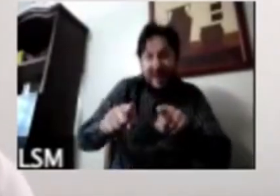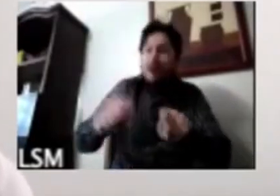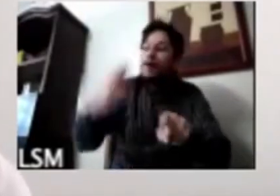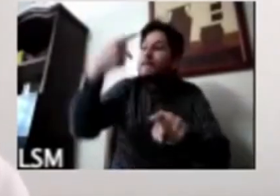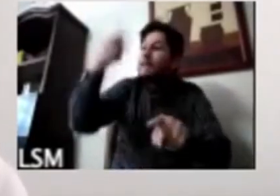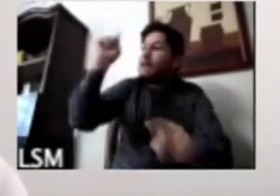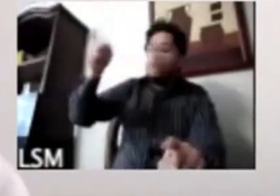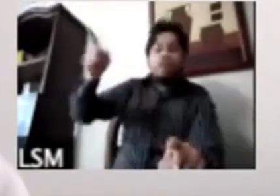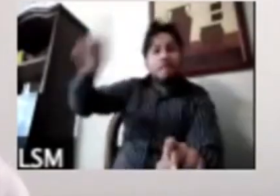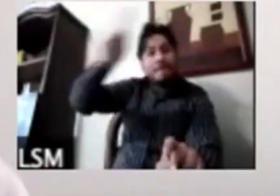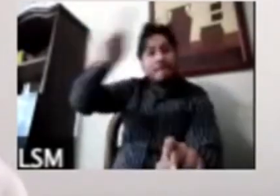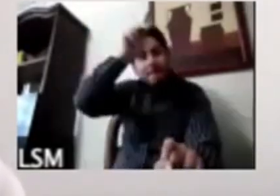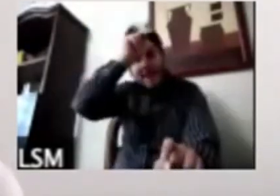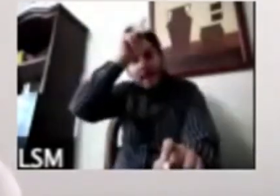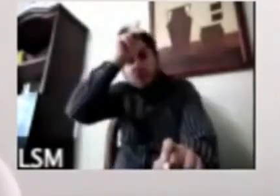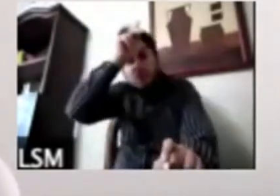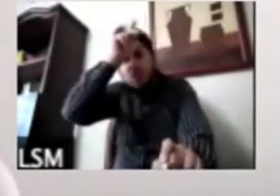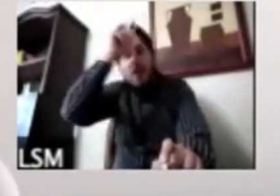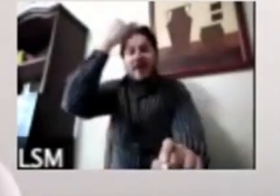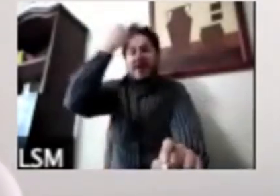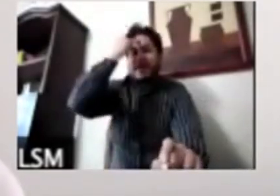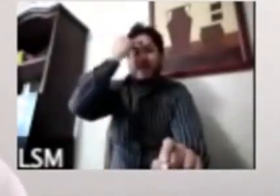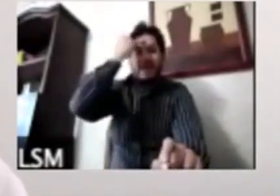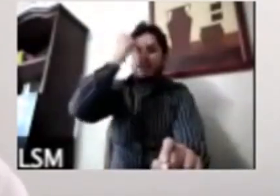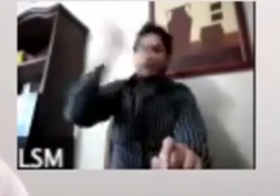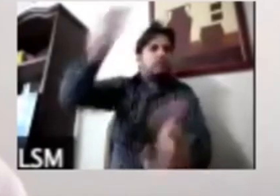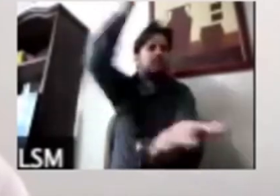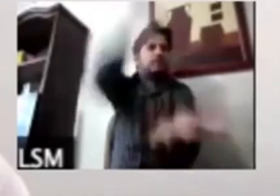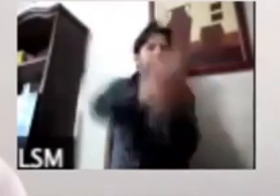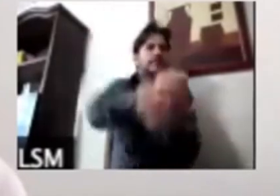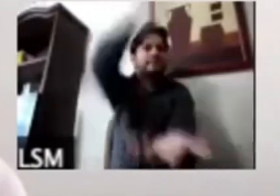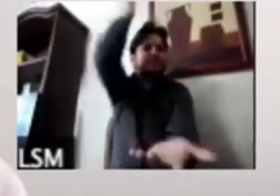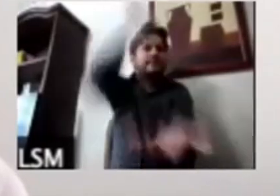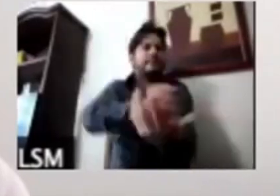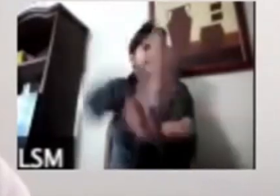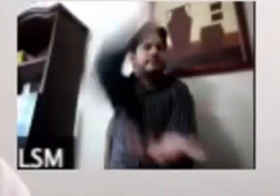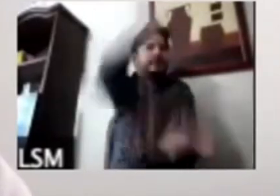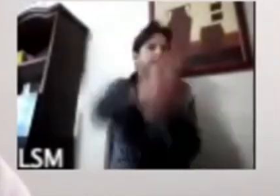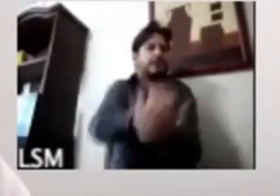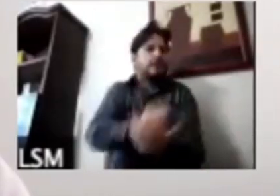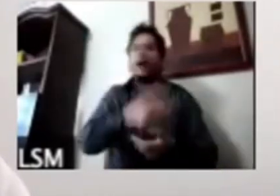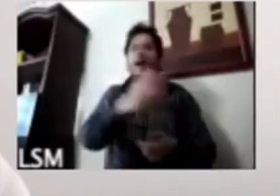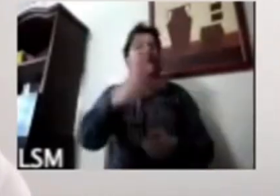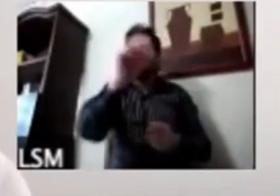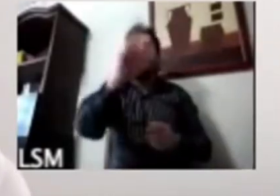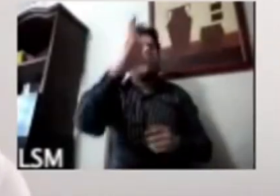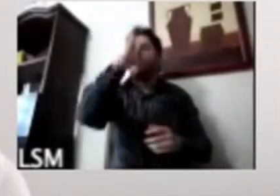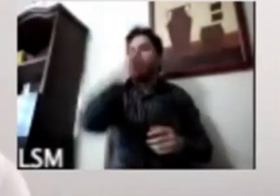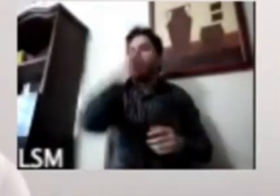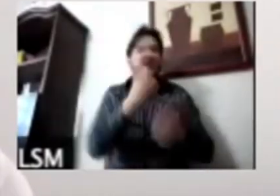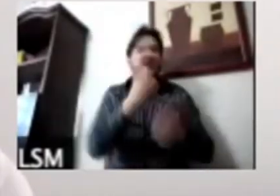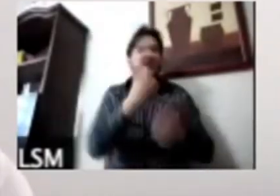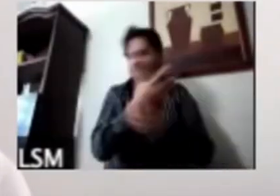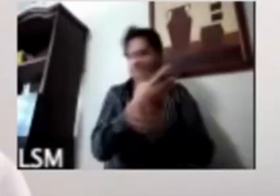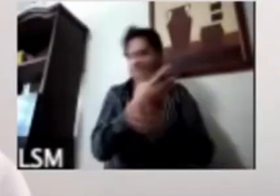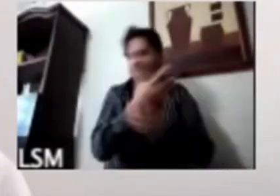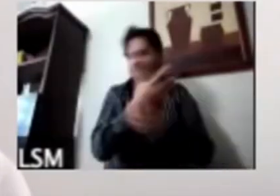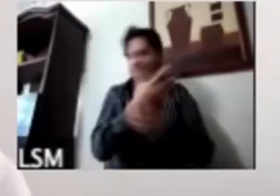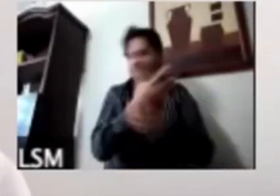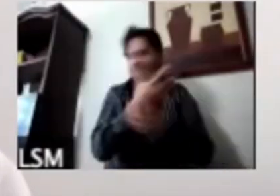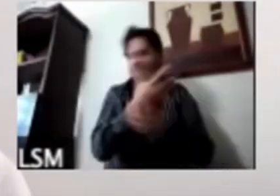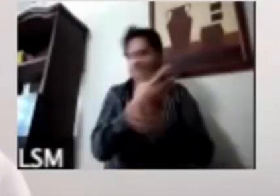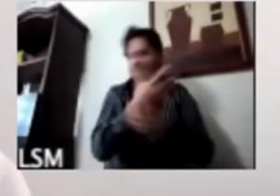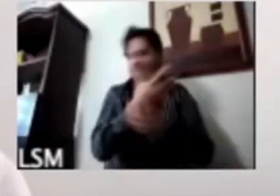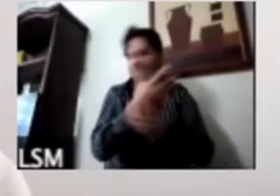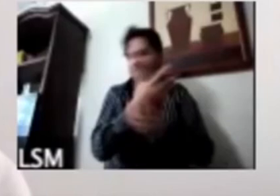o sea ahí hemos visto cosas mucho más fuertes en la movilidad ahora yo creo que esta parte que tú